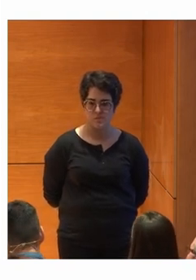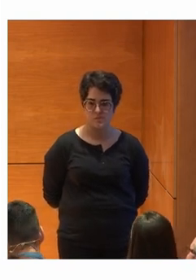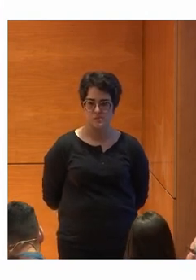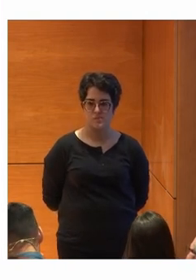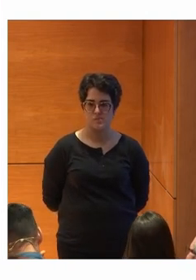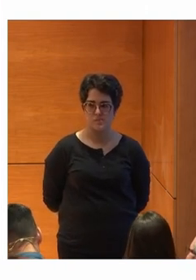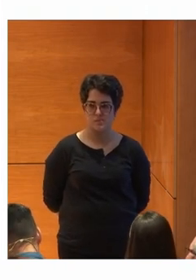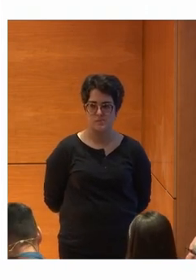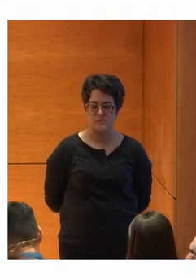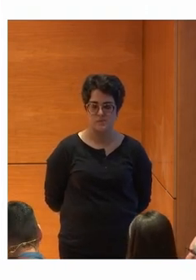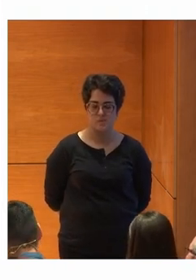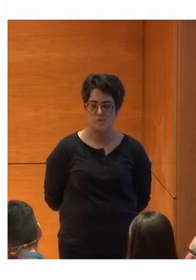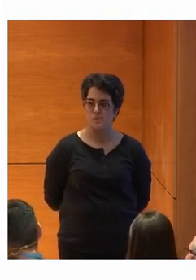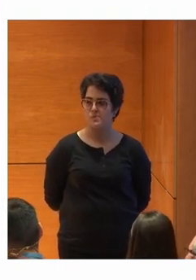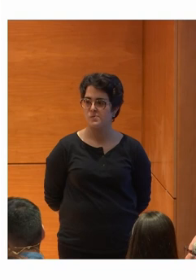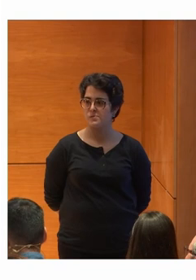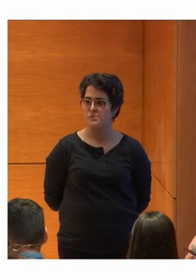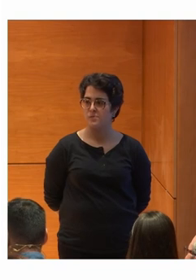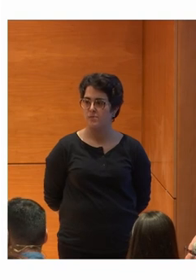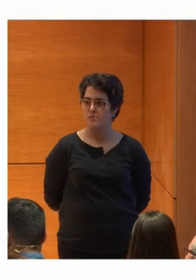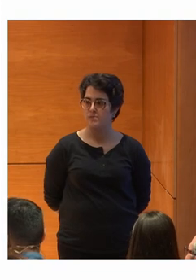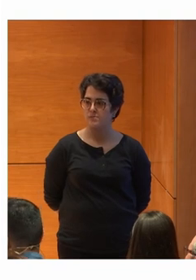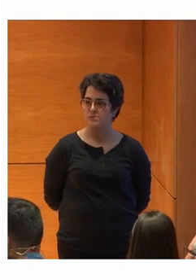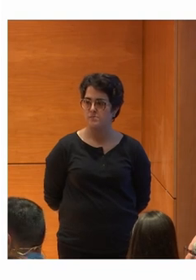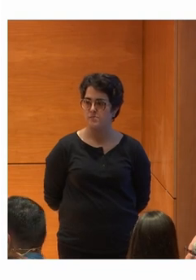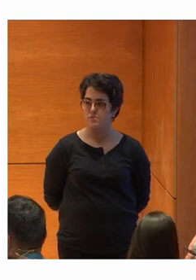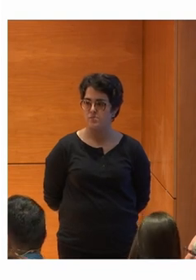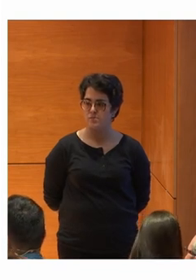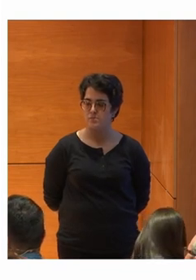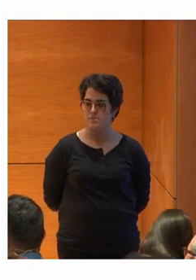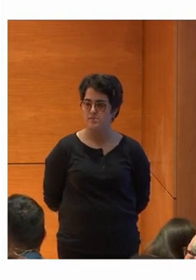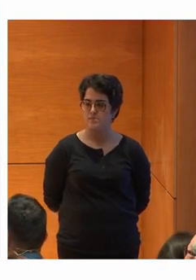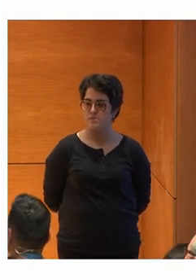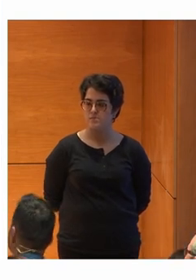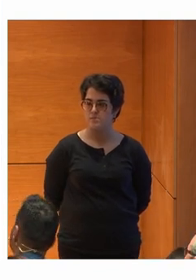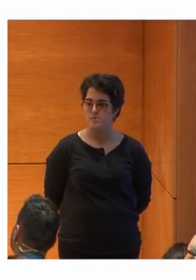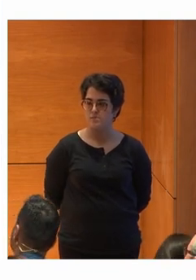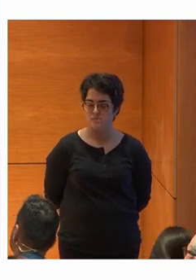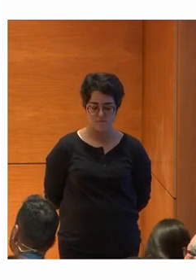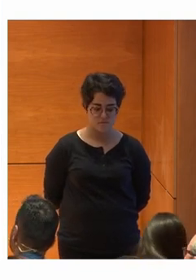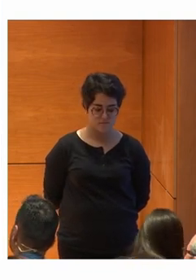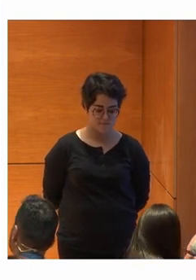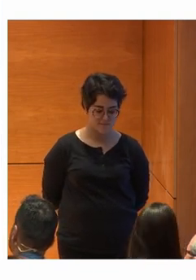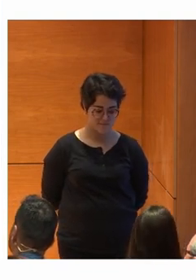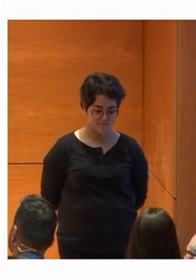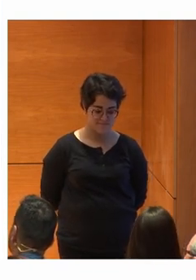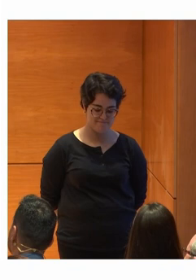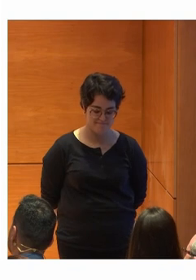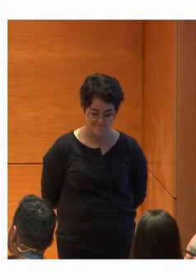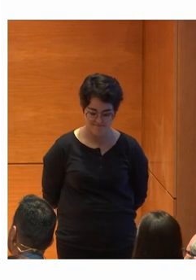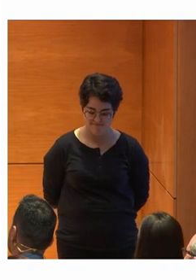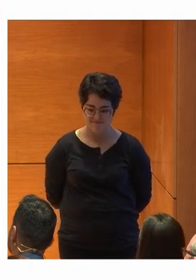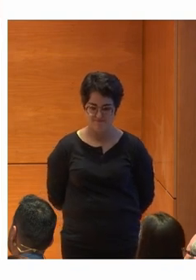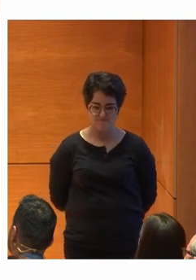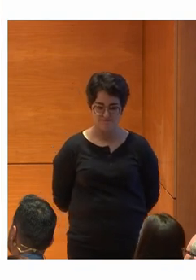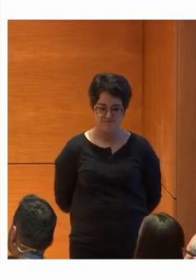toda España Esto sin lugar a dudas Lo que hace es Que a las personas mayoras Pues reduzca un poco Esa